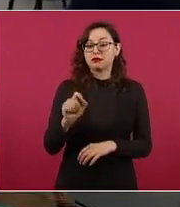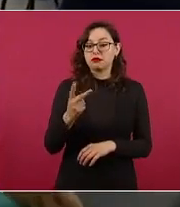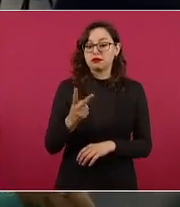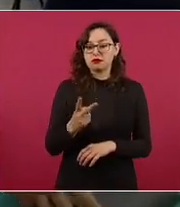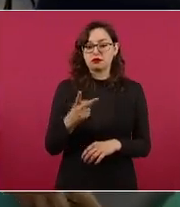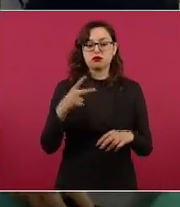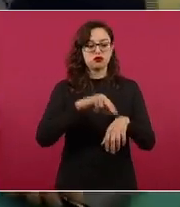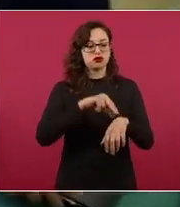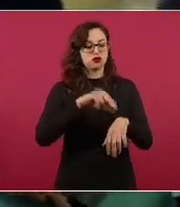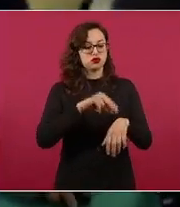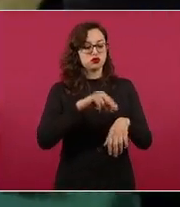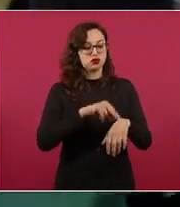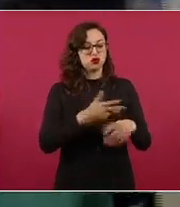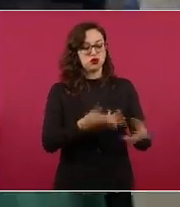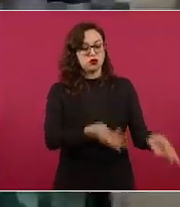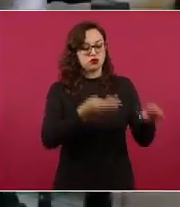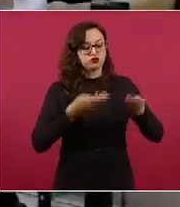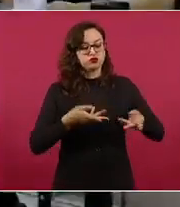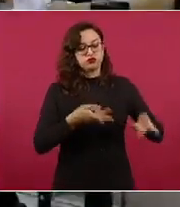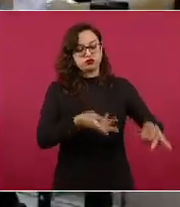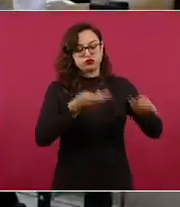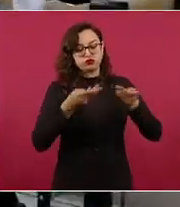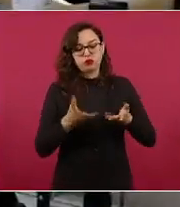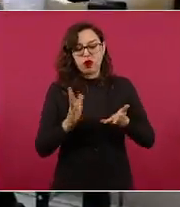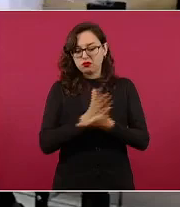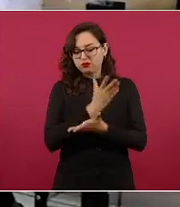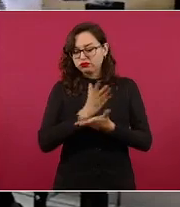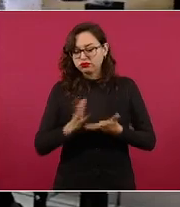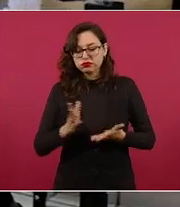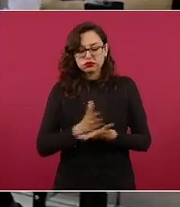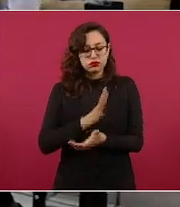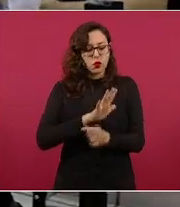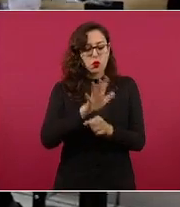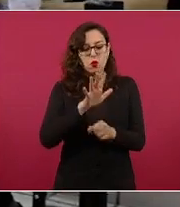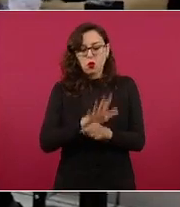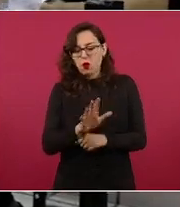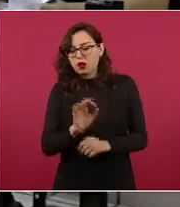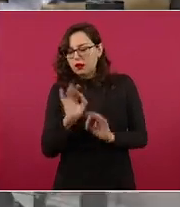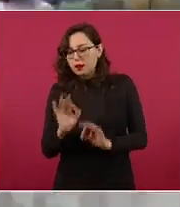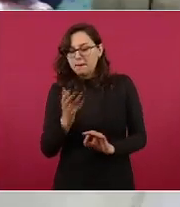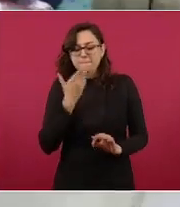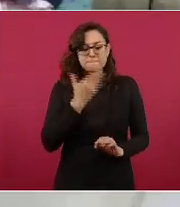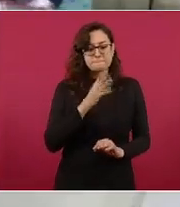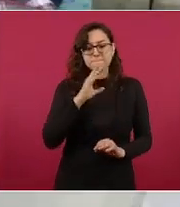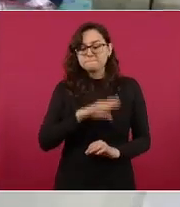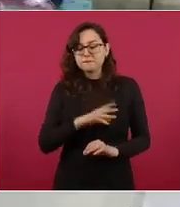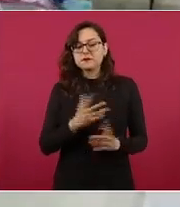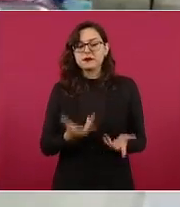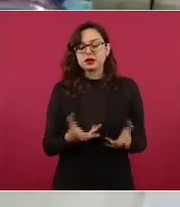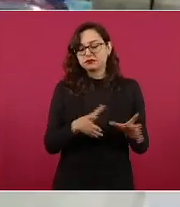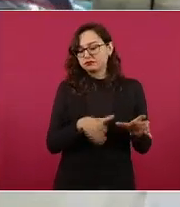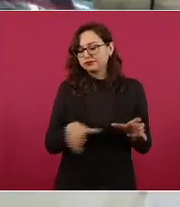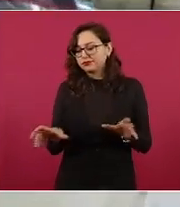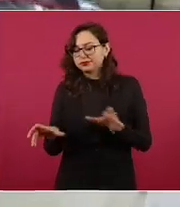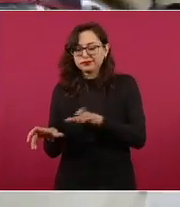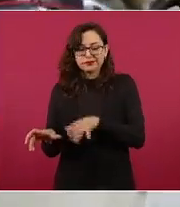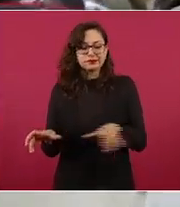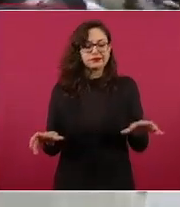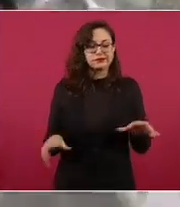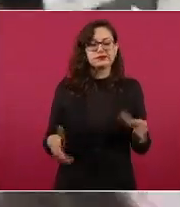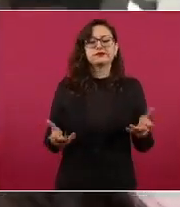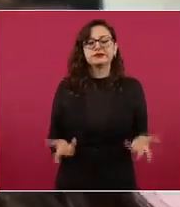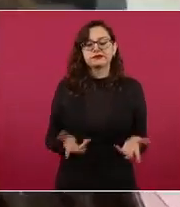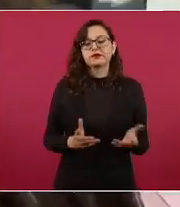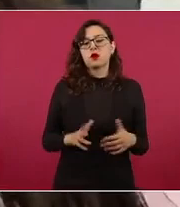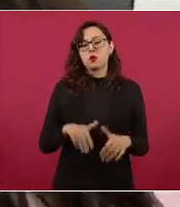saber cuáles son médicos especialistas. Esta convocatoria es para el sector salud, motivo por el cual estaríamos